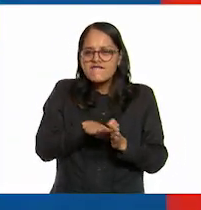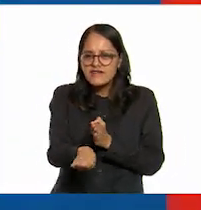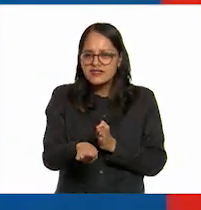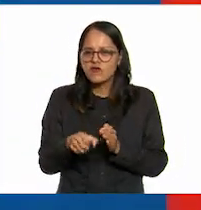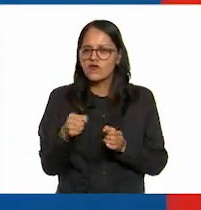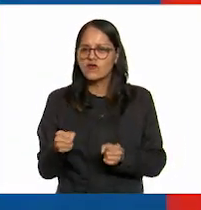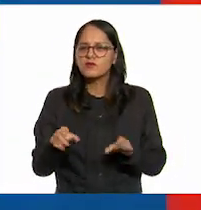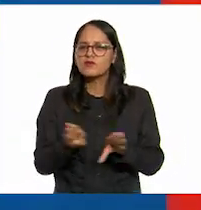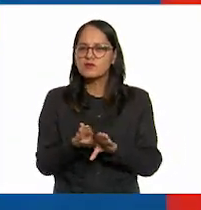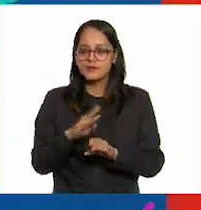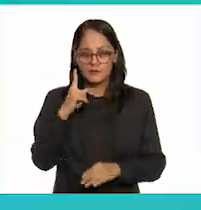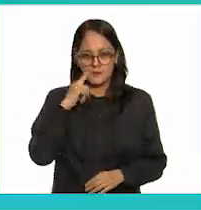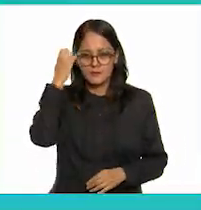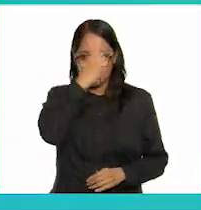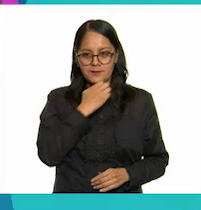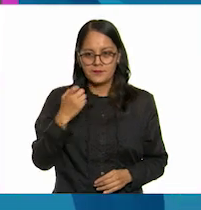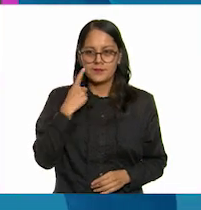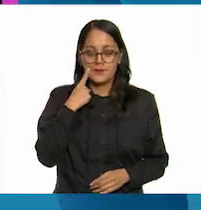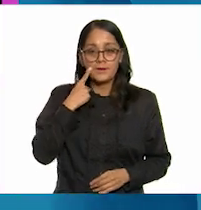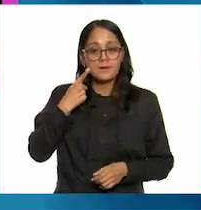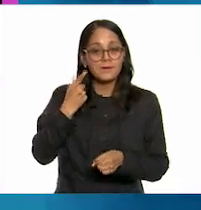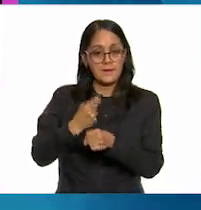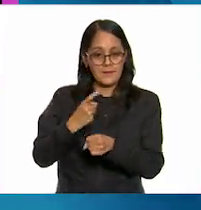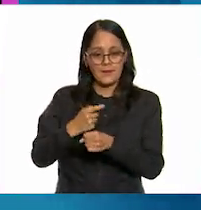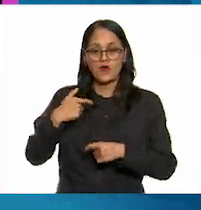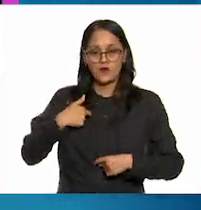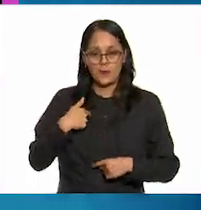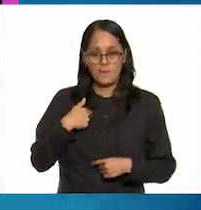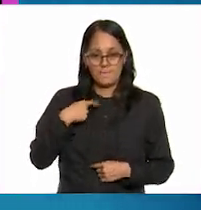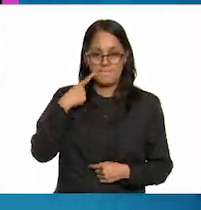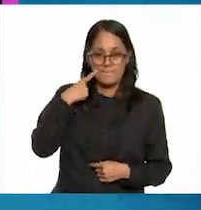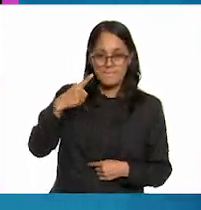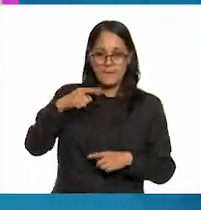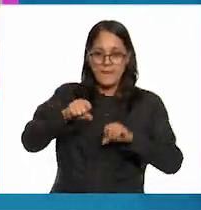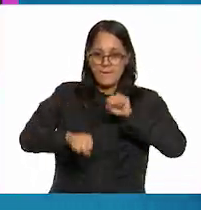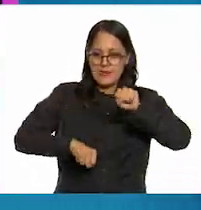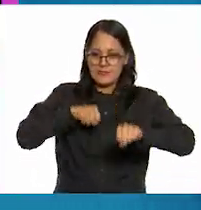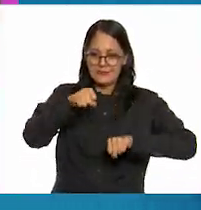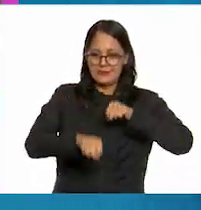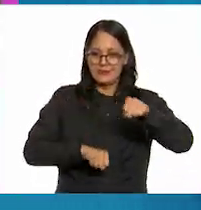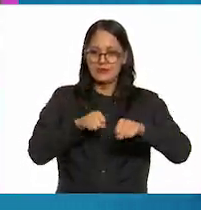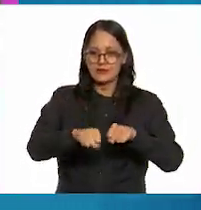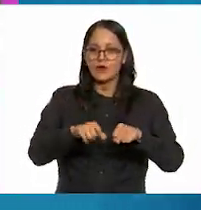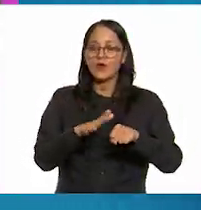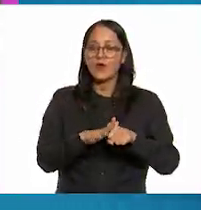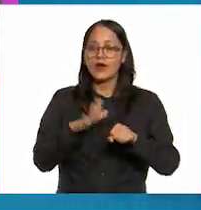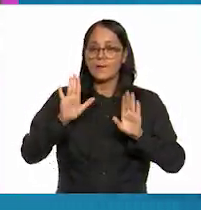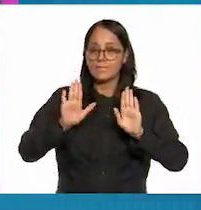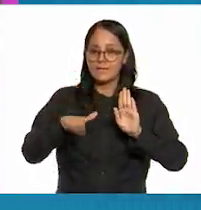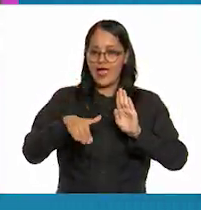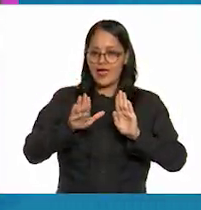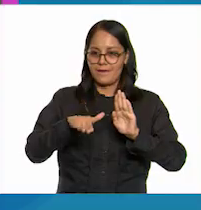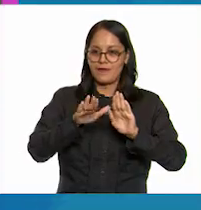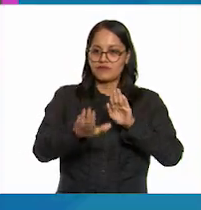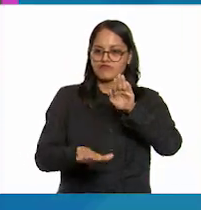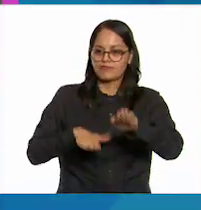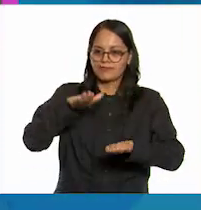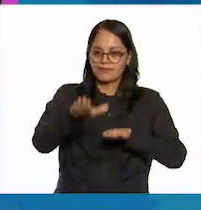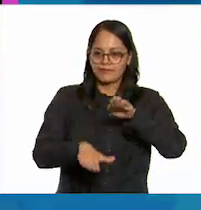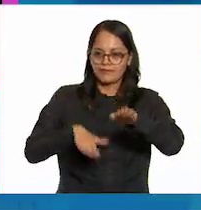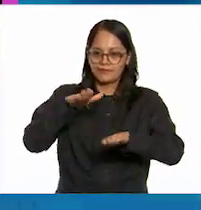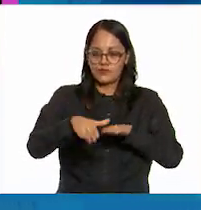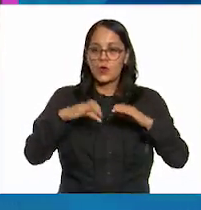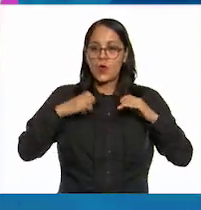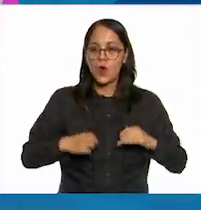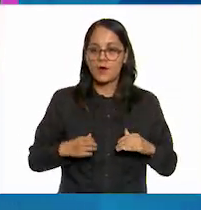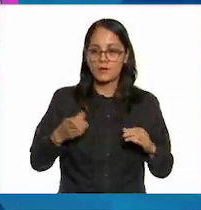fuerza pues para mí lo más importante al estar arriba de la bicicleta es pedalear manteniendo el equilibrio con el cuerpo